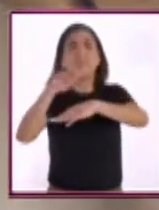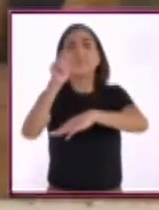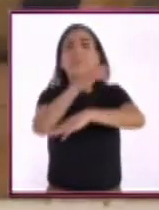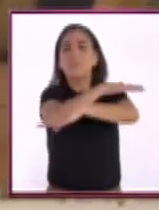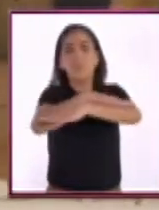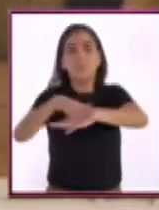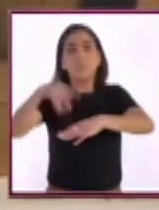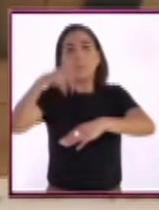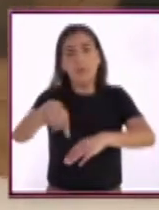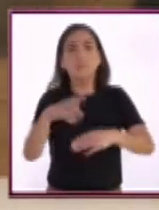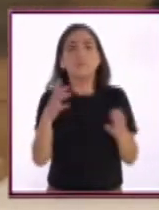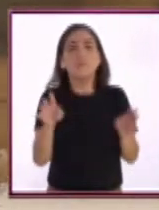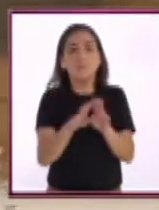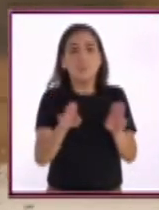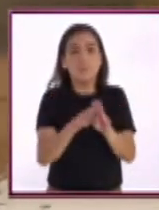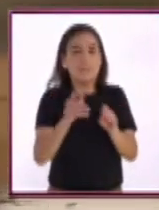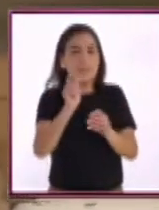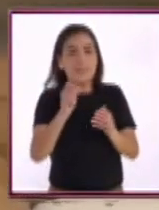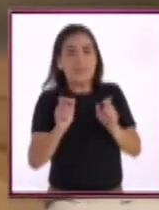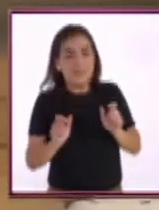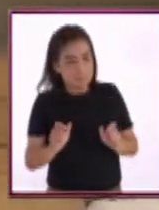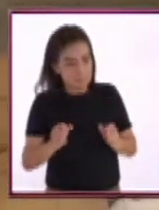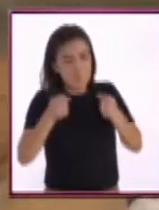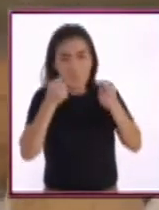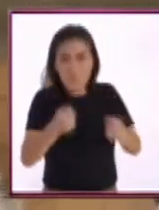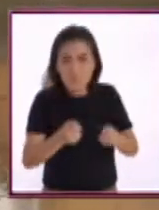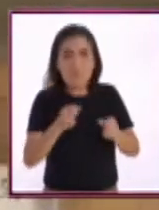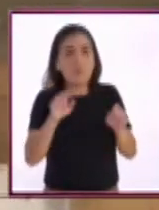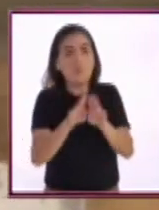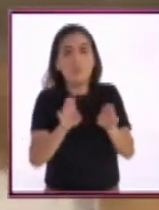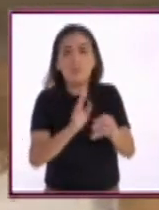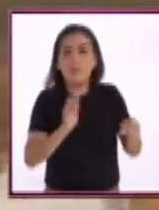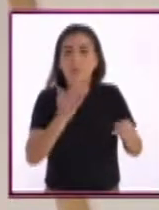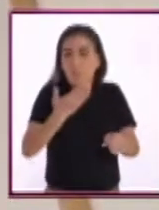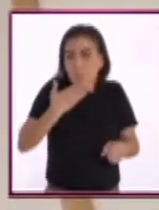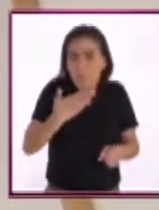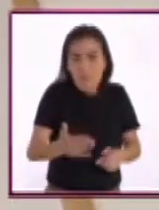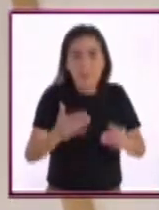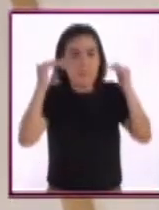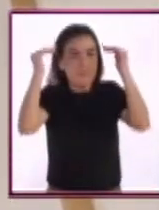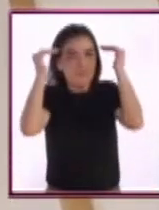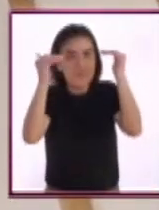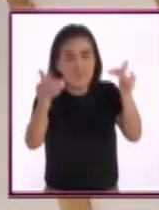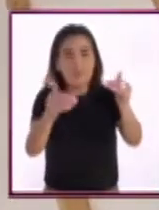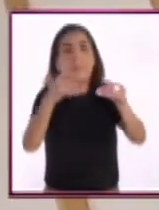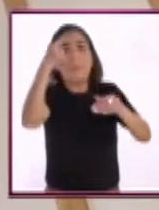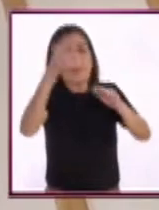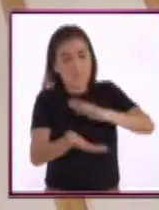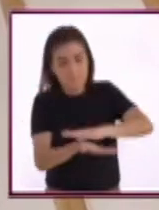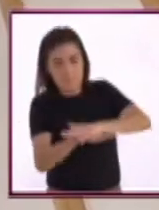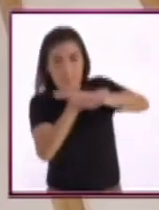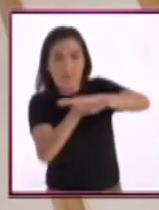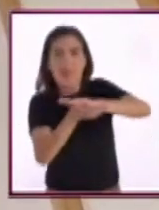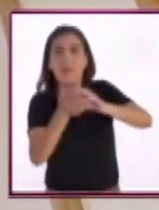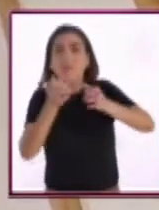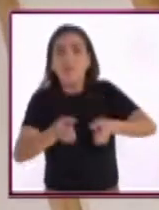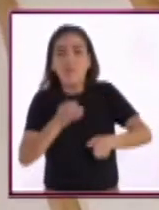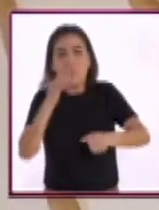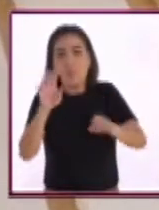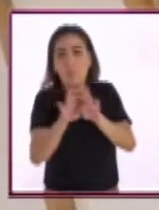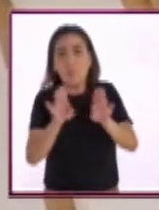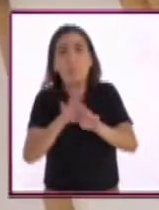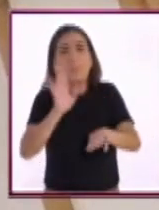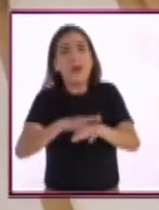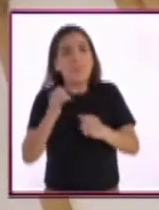techo, la cubierta, es un sistema que nosotros patentamos y se trata de preesforzar el bambú.